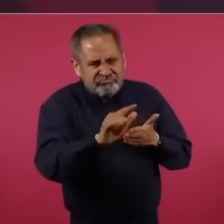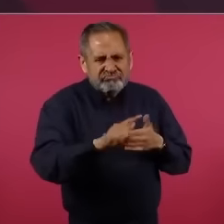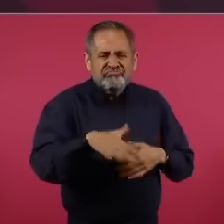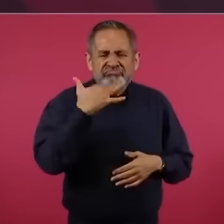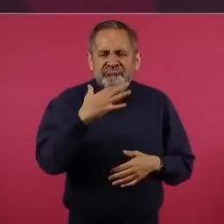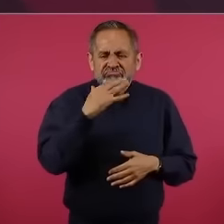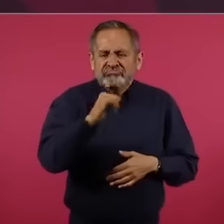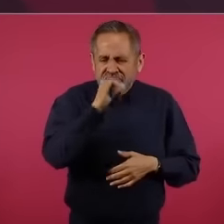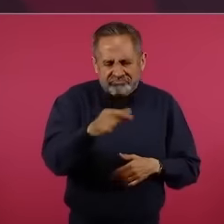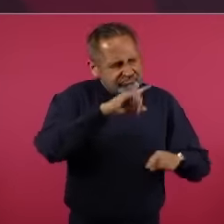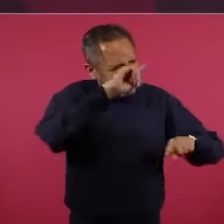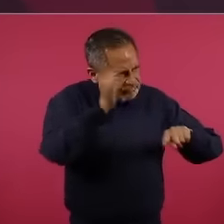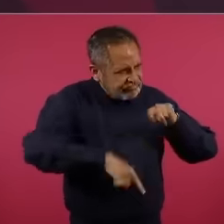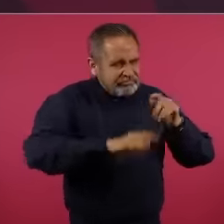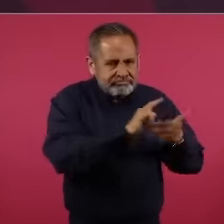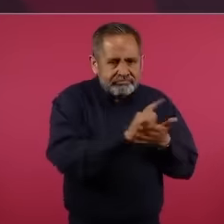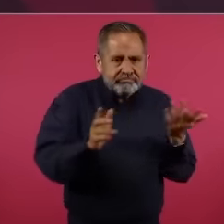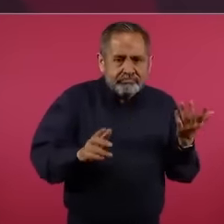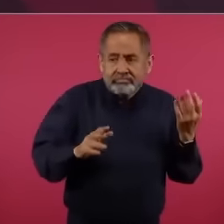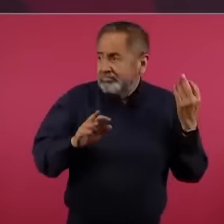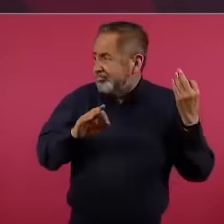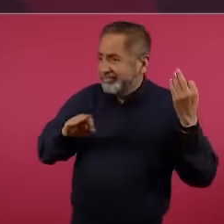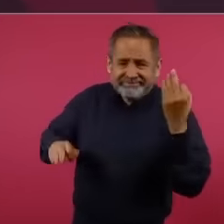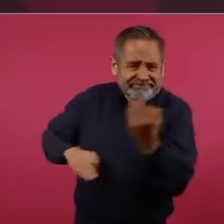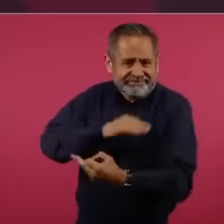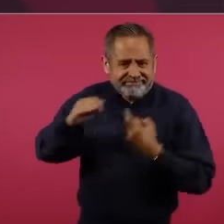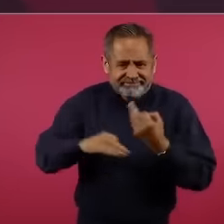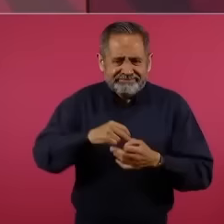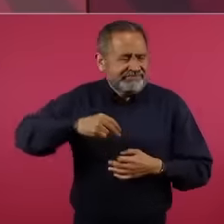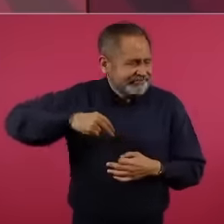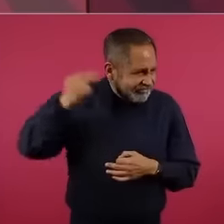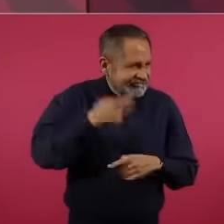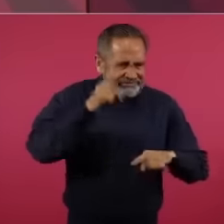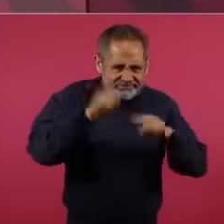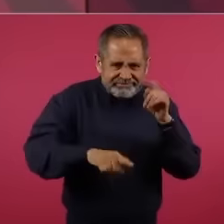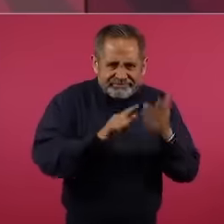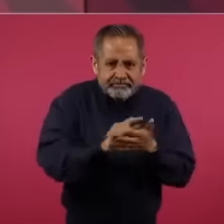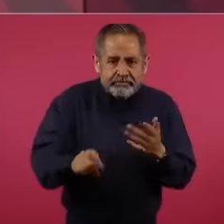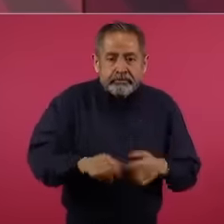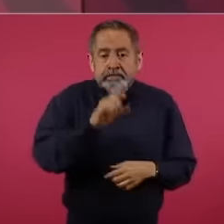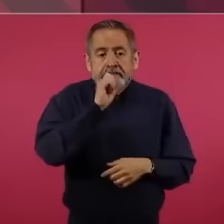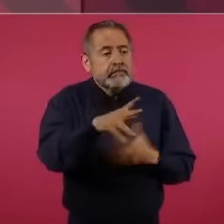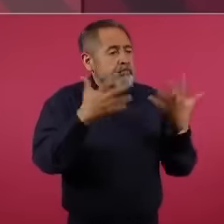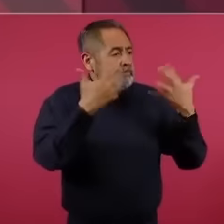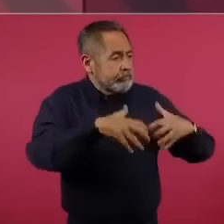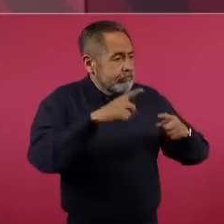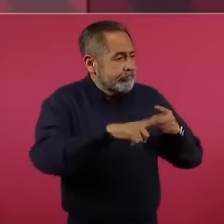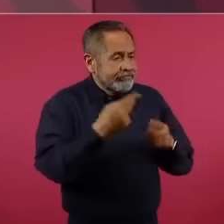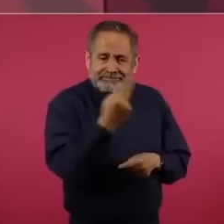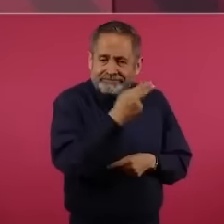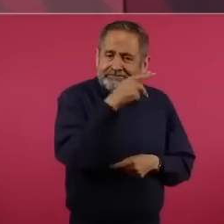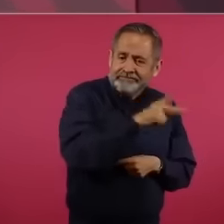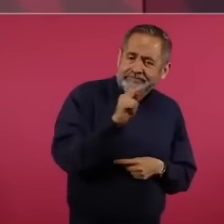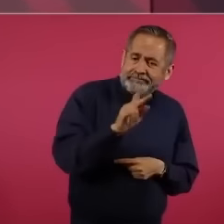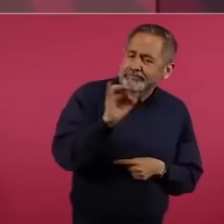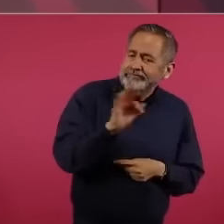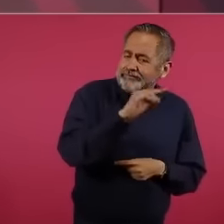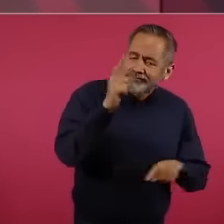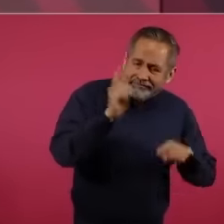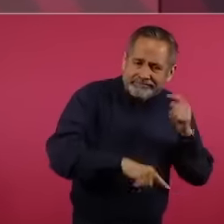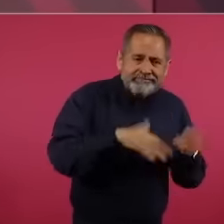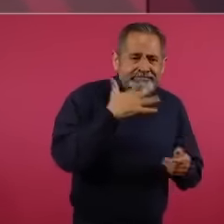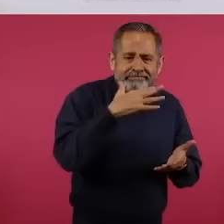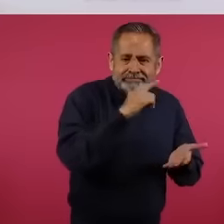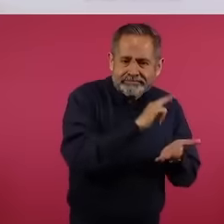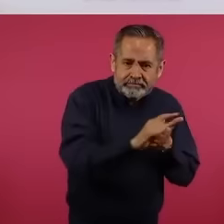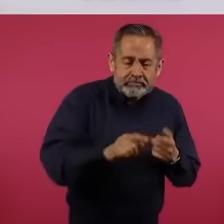Hace falta a todos, a los empresarios, a